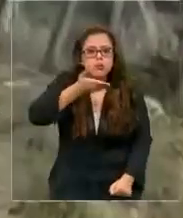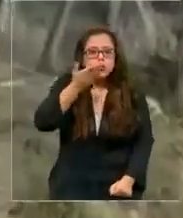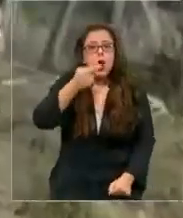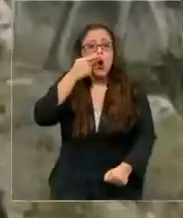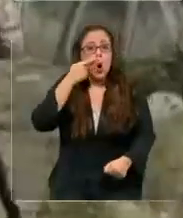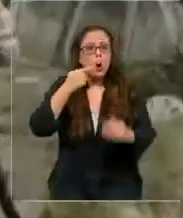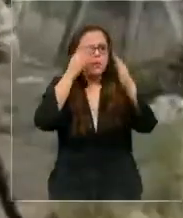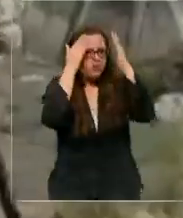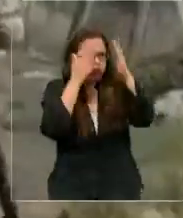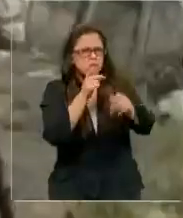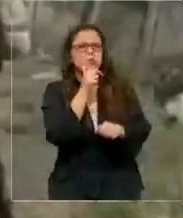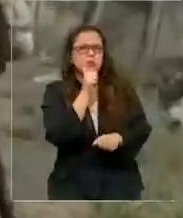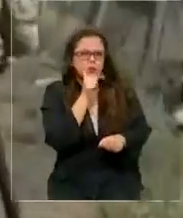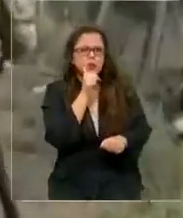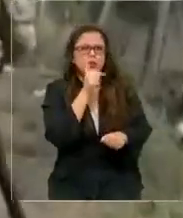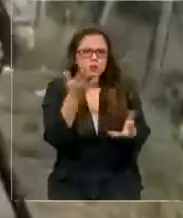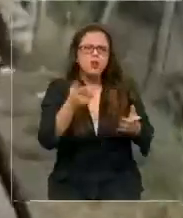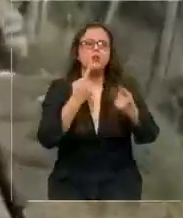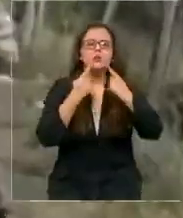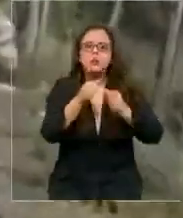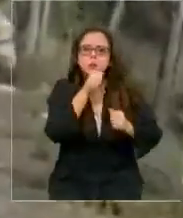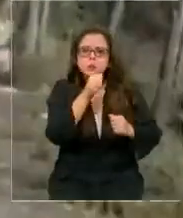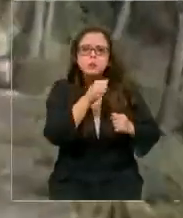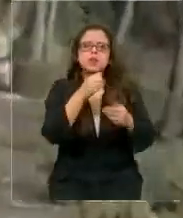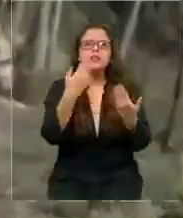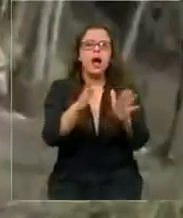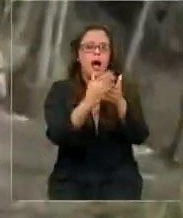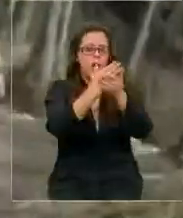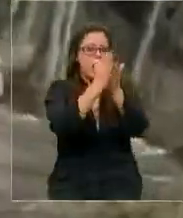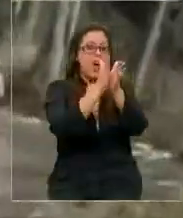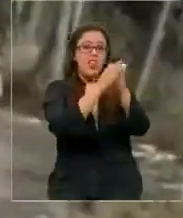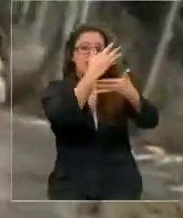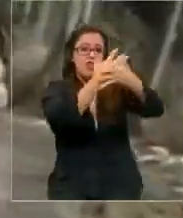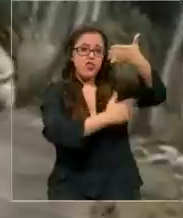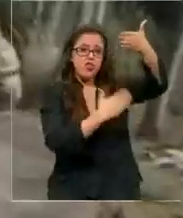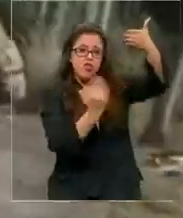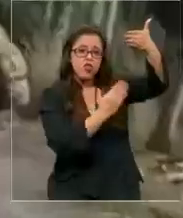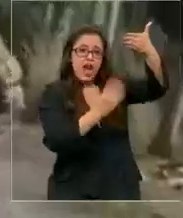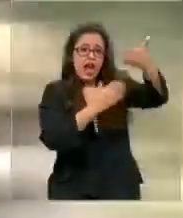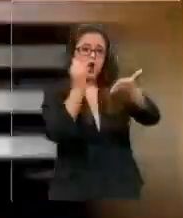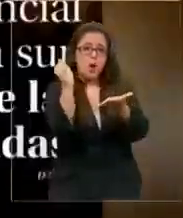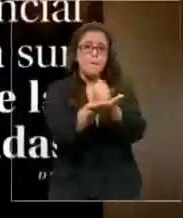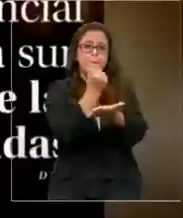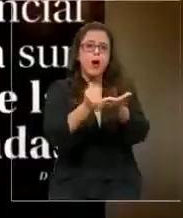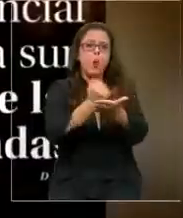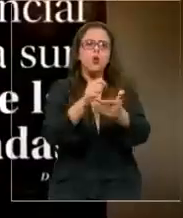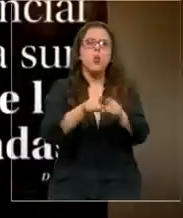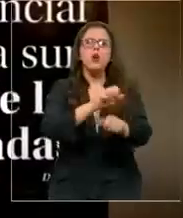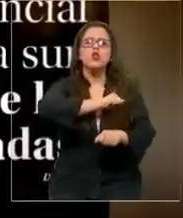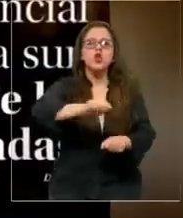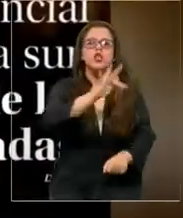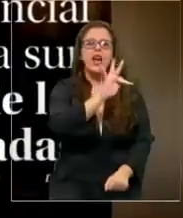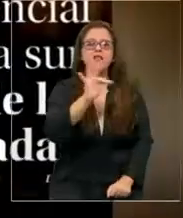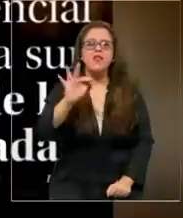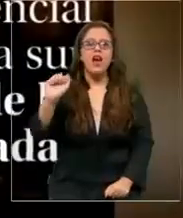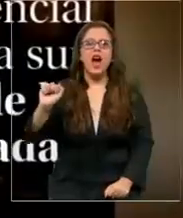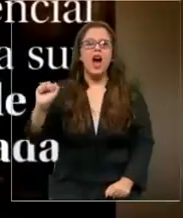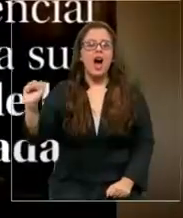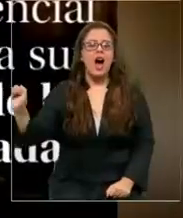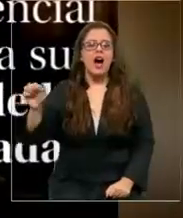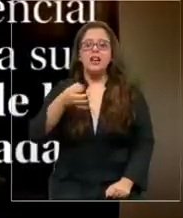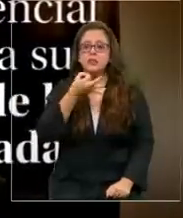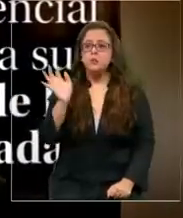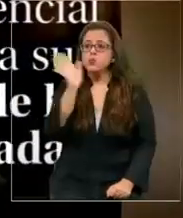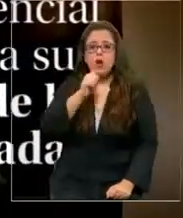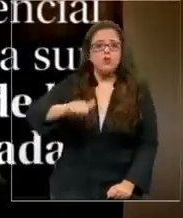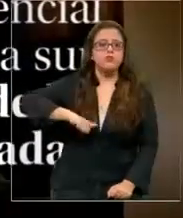vuelve al centro de los cuestionamientos por una entrevista en el Mercurio donde se lanzó en contra de las Fuerzas Armadas. La autoridad acusó a los militares de falta